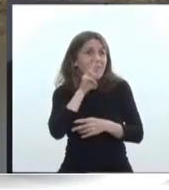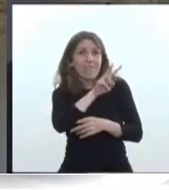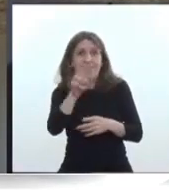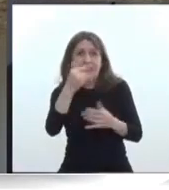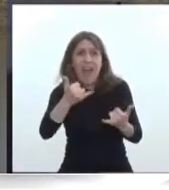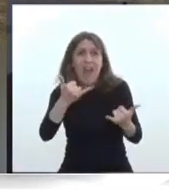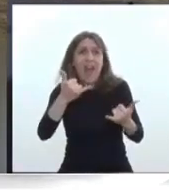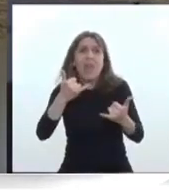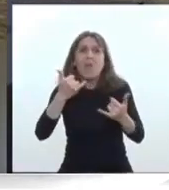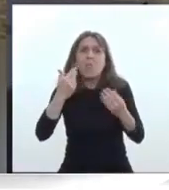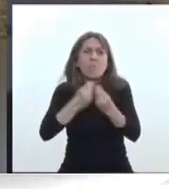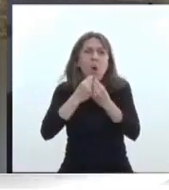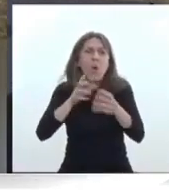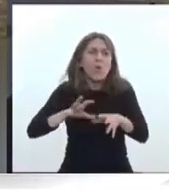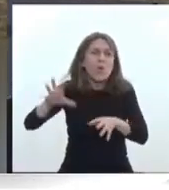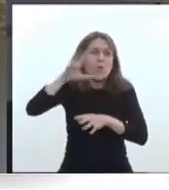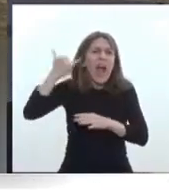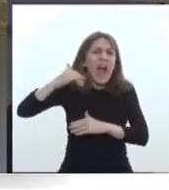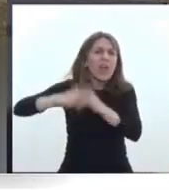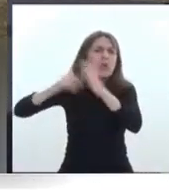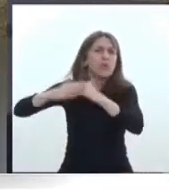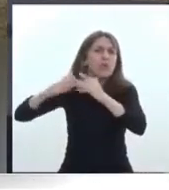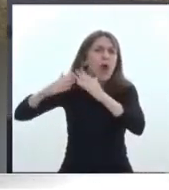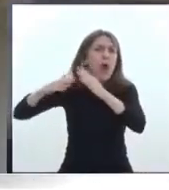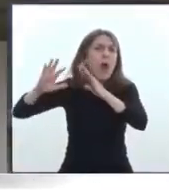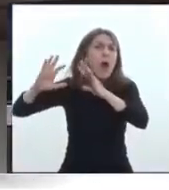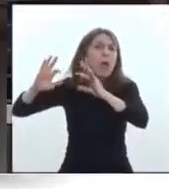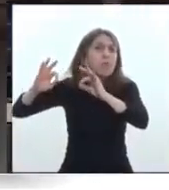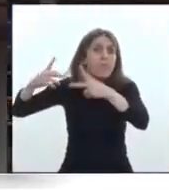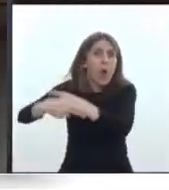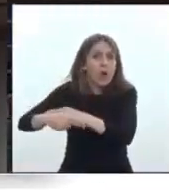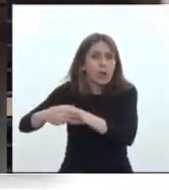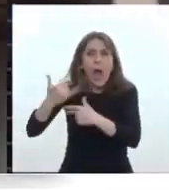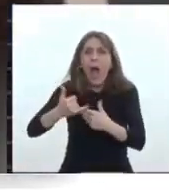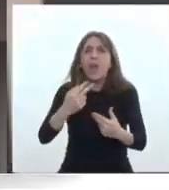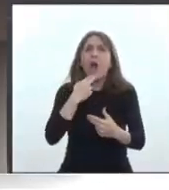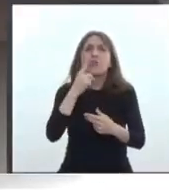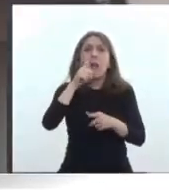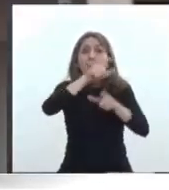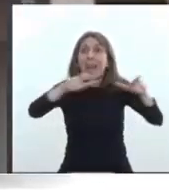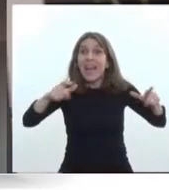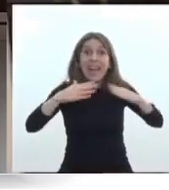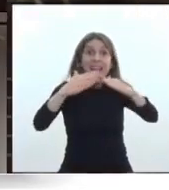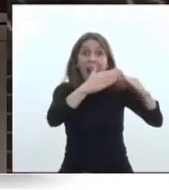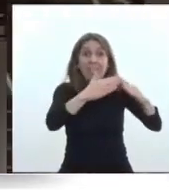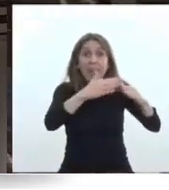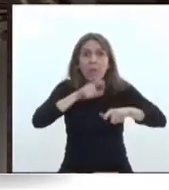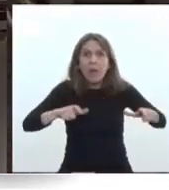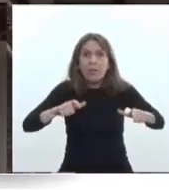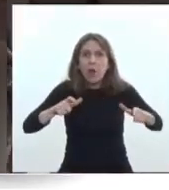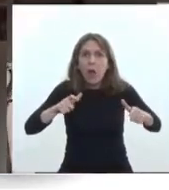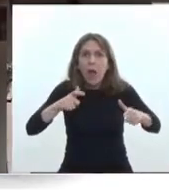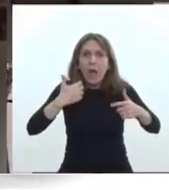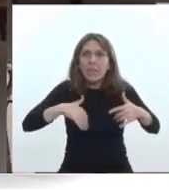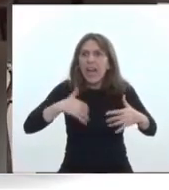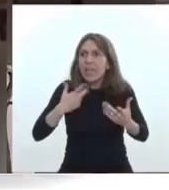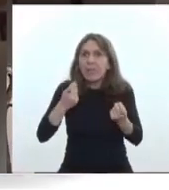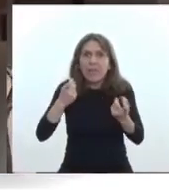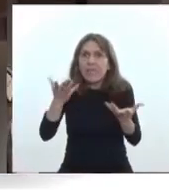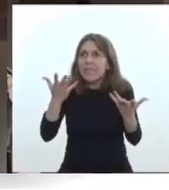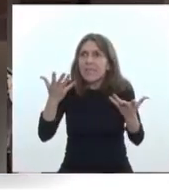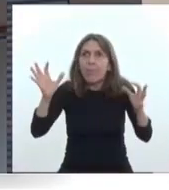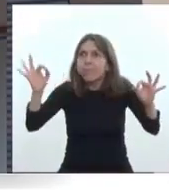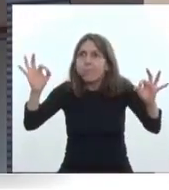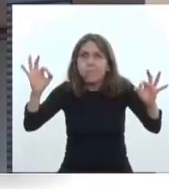quedaron paradas, y hay 11.000 viviendas como estas, que los argentinos están esperando que terminemos rápidamente para